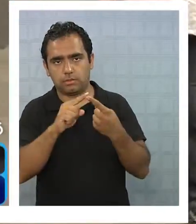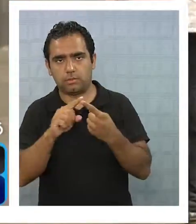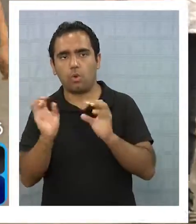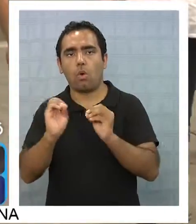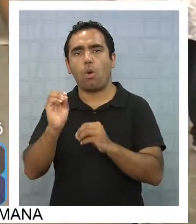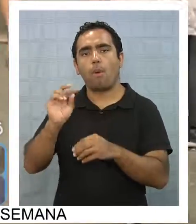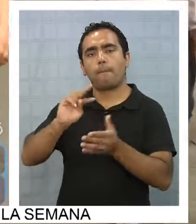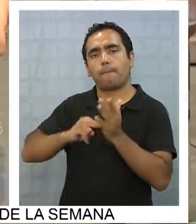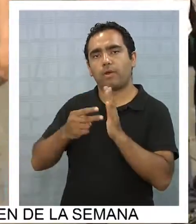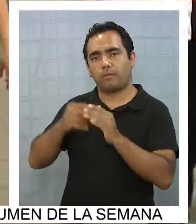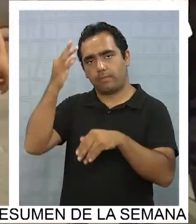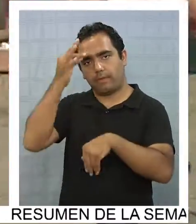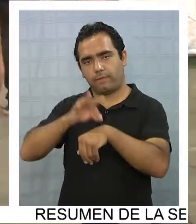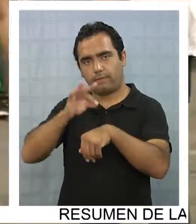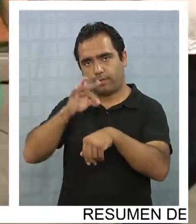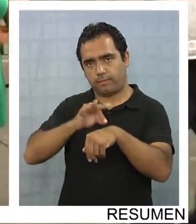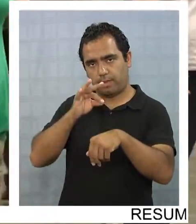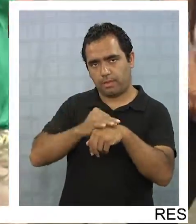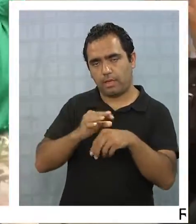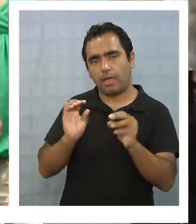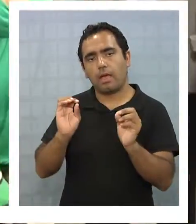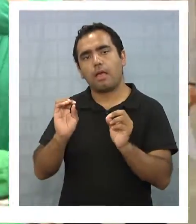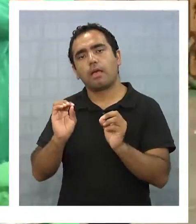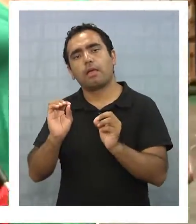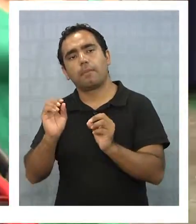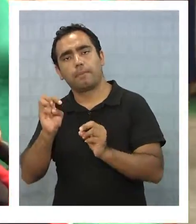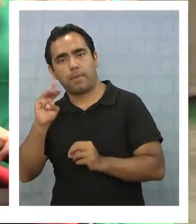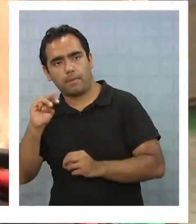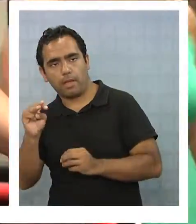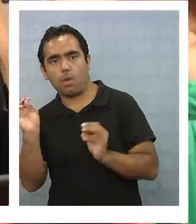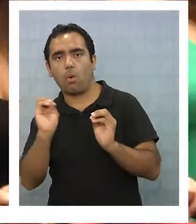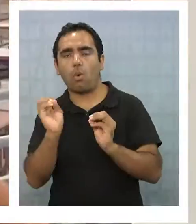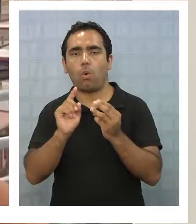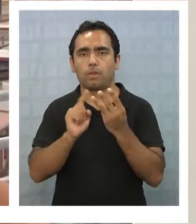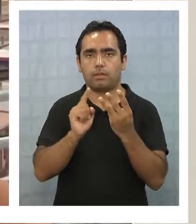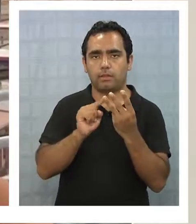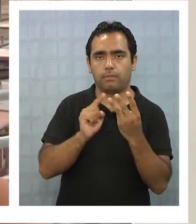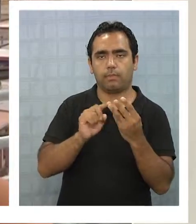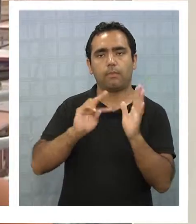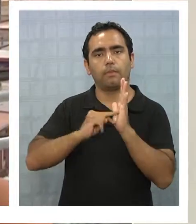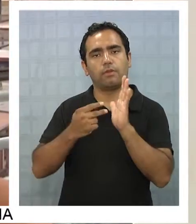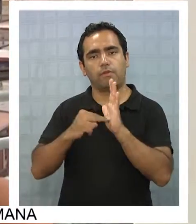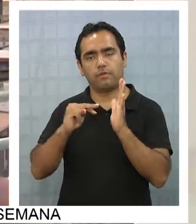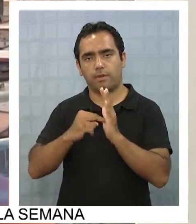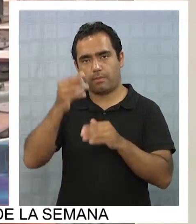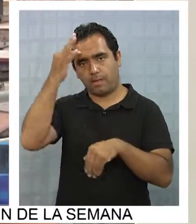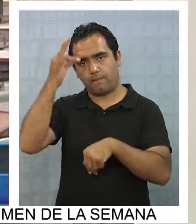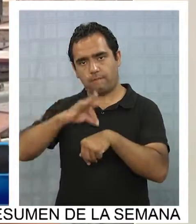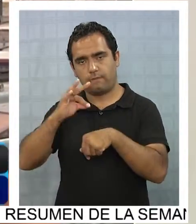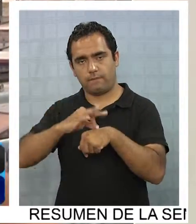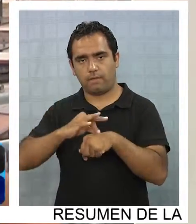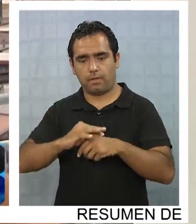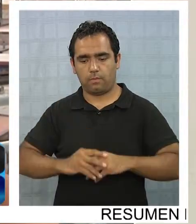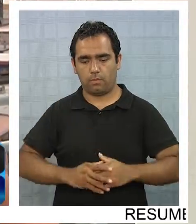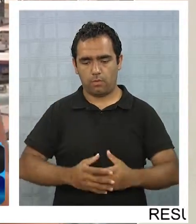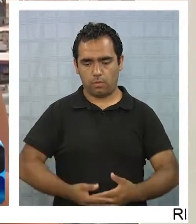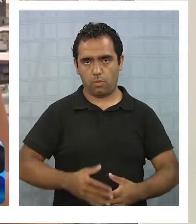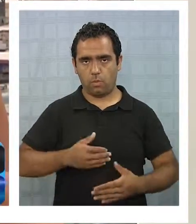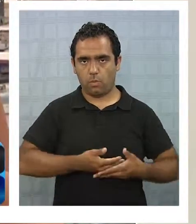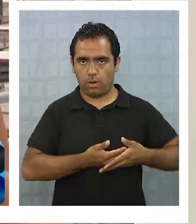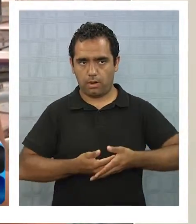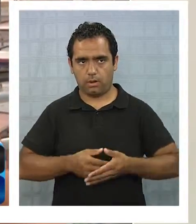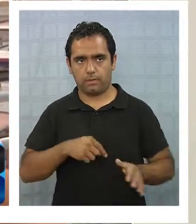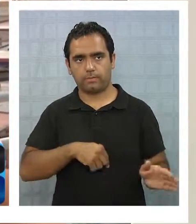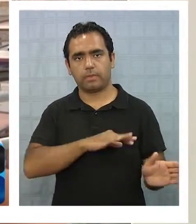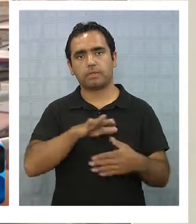riesgo vital de la madre e inviabilidad fetal grave. Siempre me preocupaba la emancipación femenina, de darle espacio, de